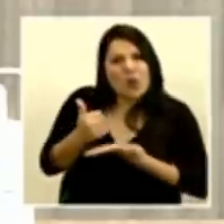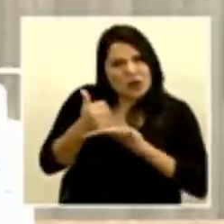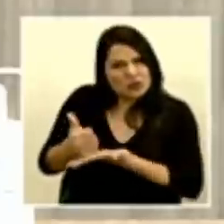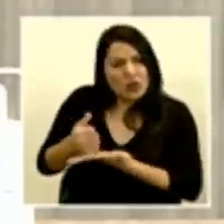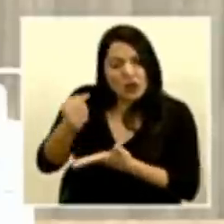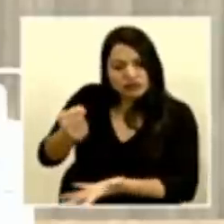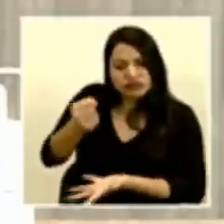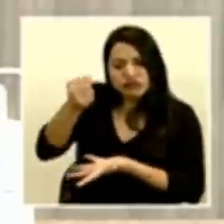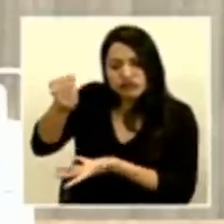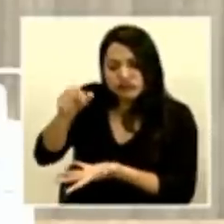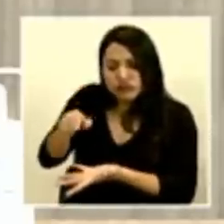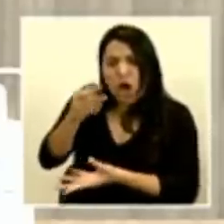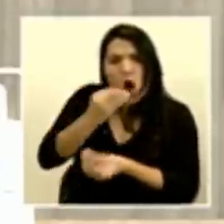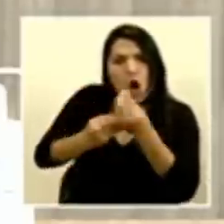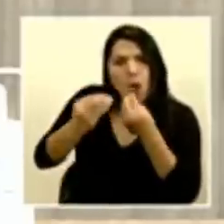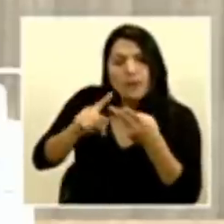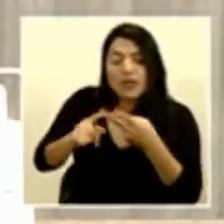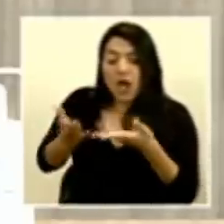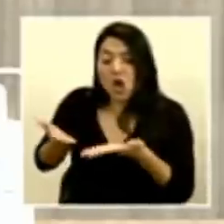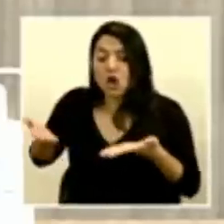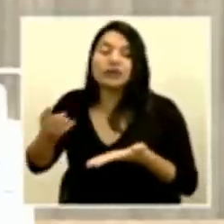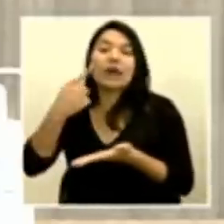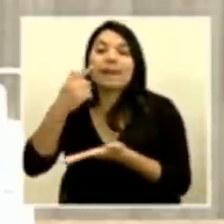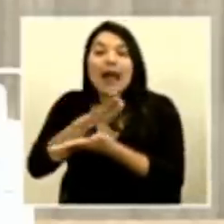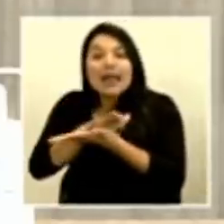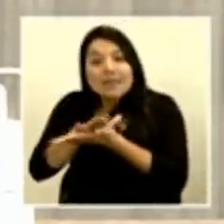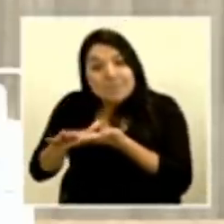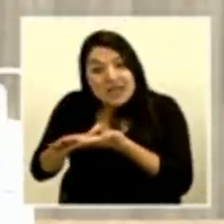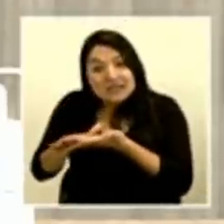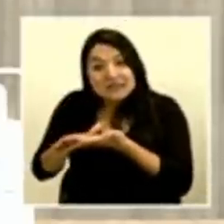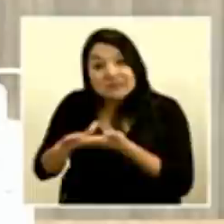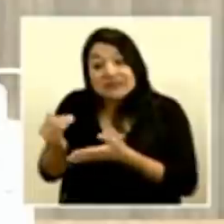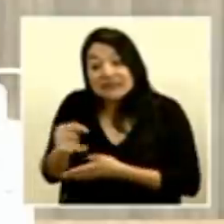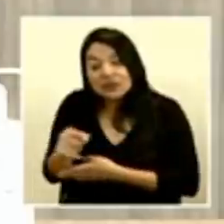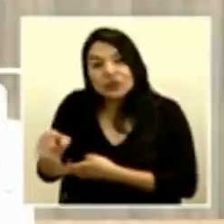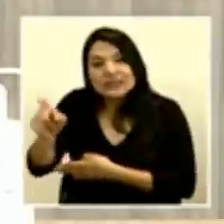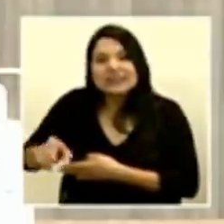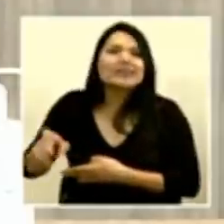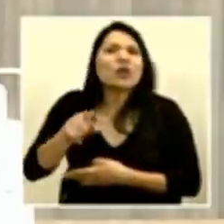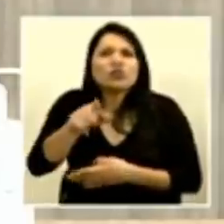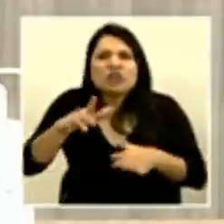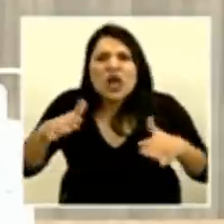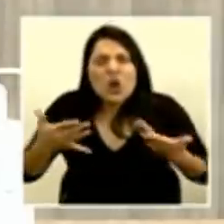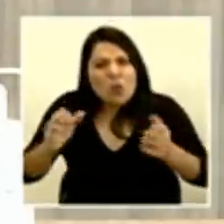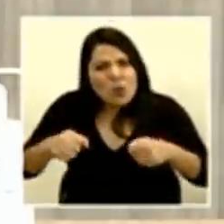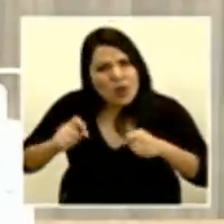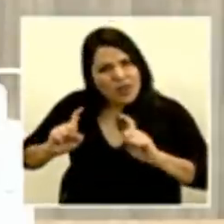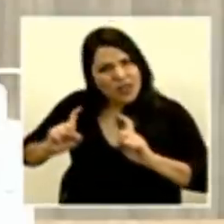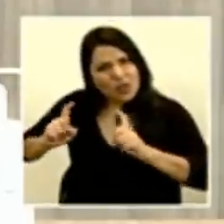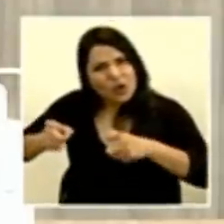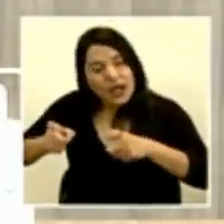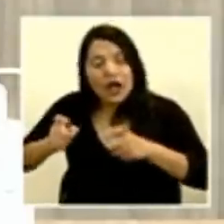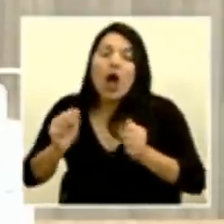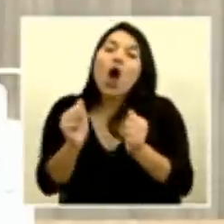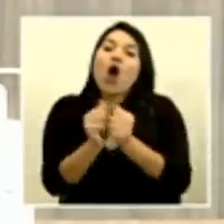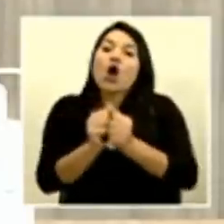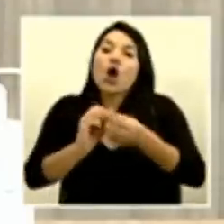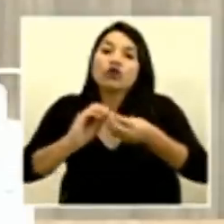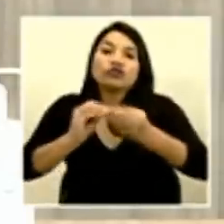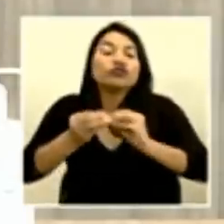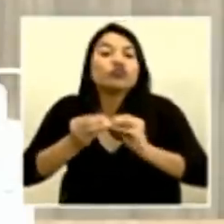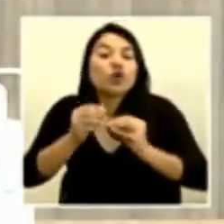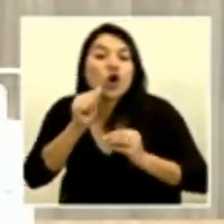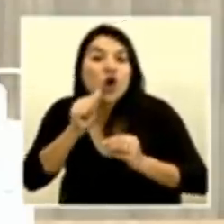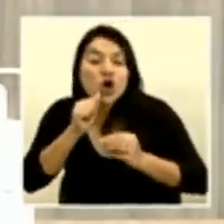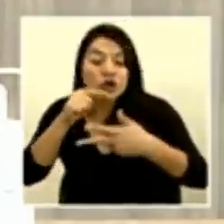kits de limpiezas para las personas que lo necesiten. Se puede donar mediante los códigos que ya están activados en las tres telefónicas,